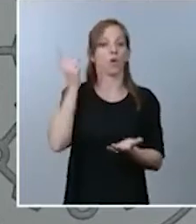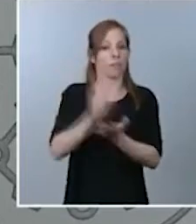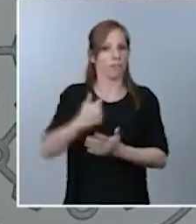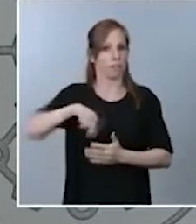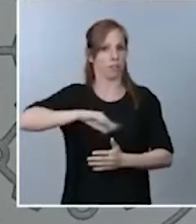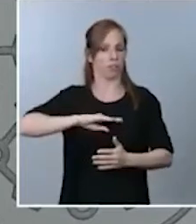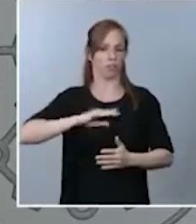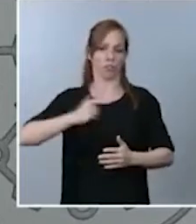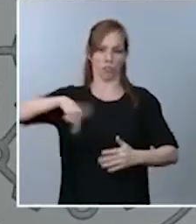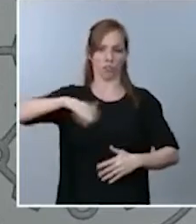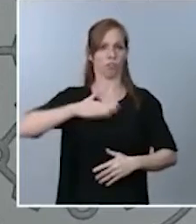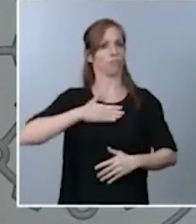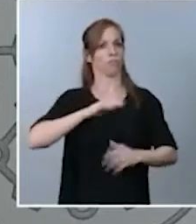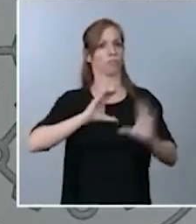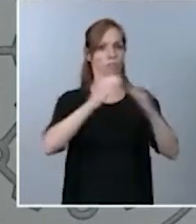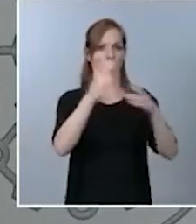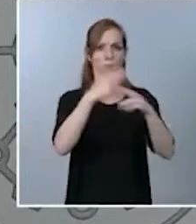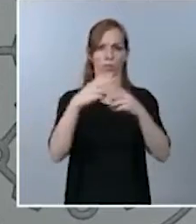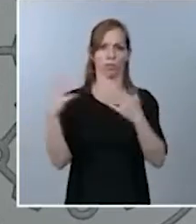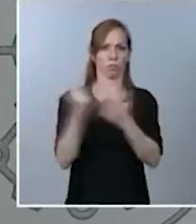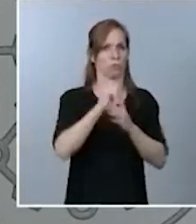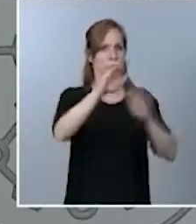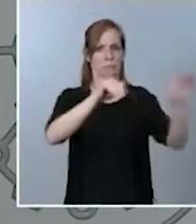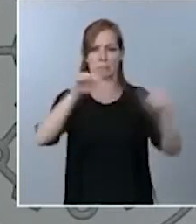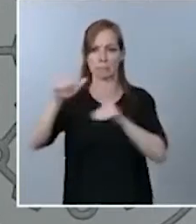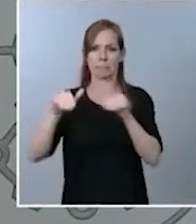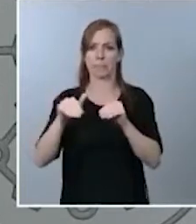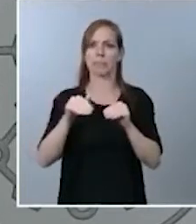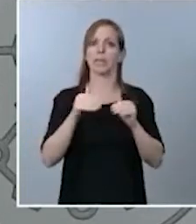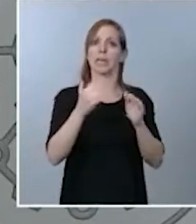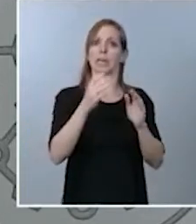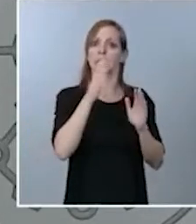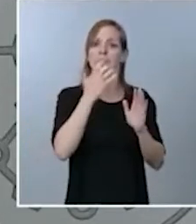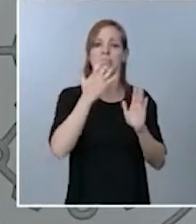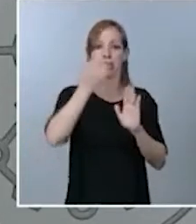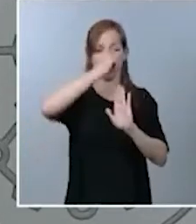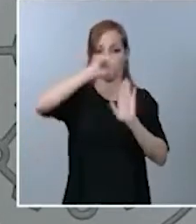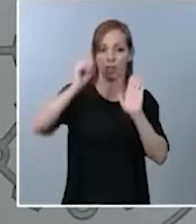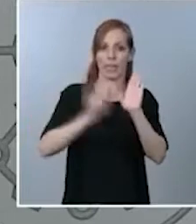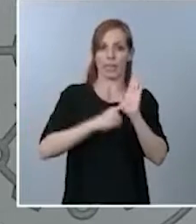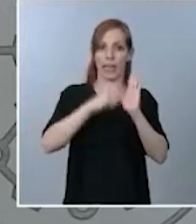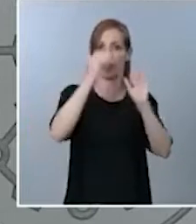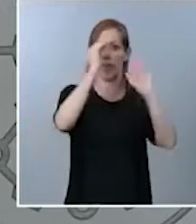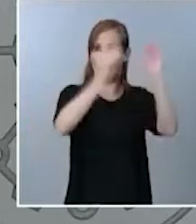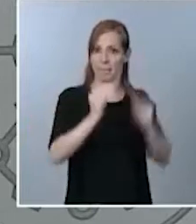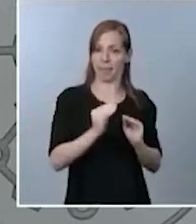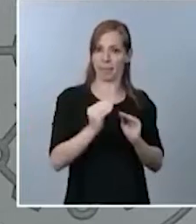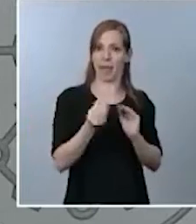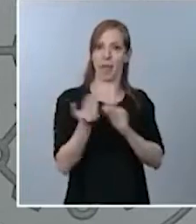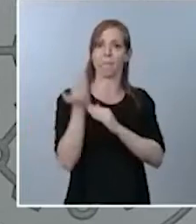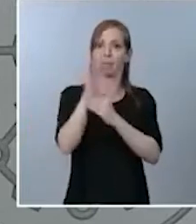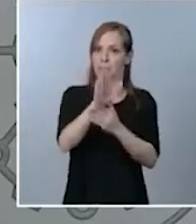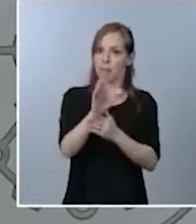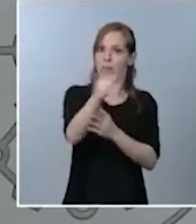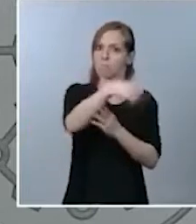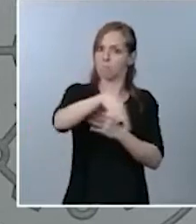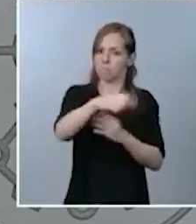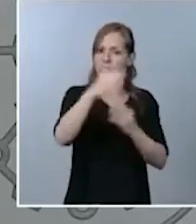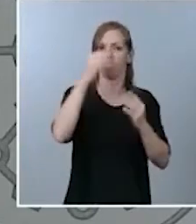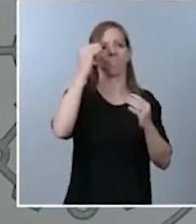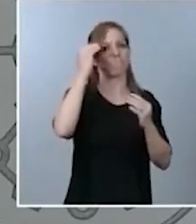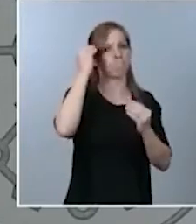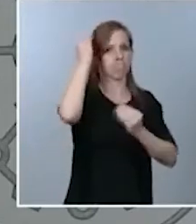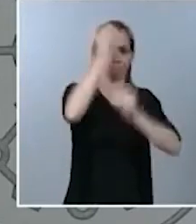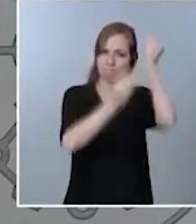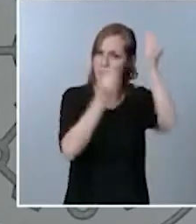políticos que han presentado una enmienda a la totalidad a que consideren, reconsideren si realmente están